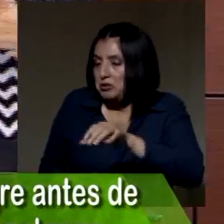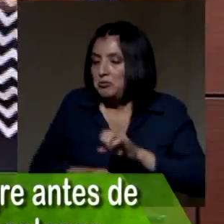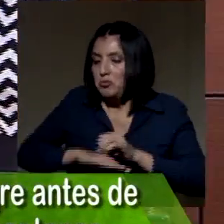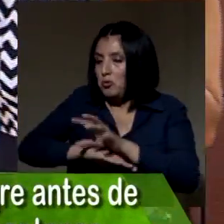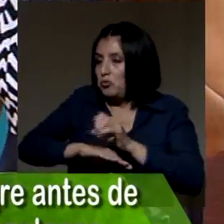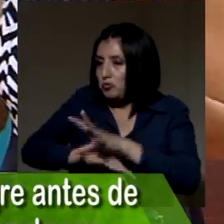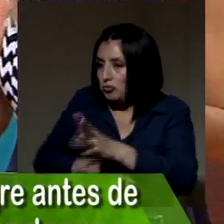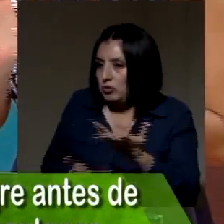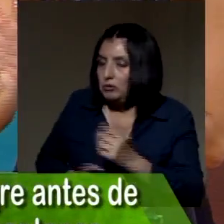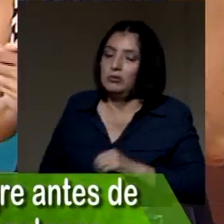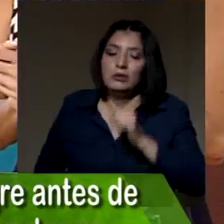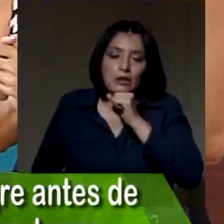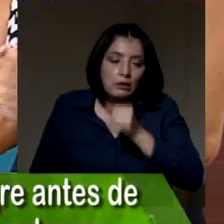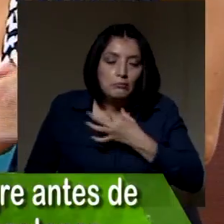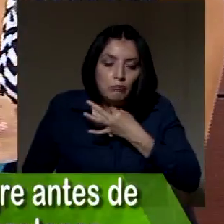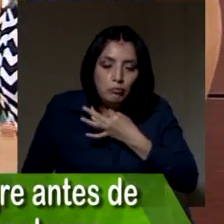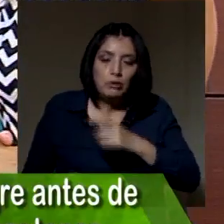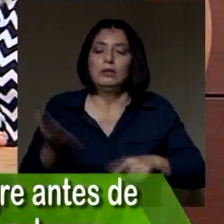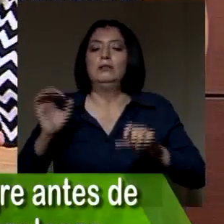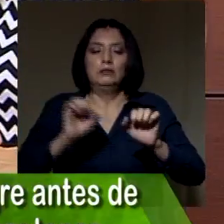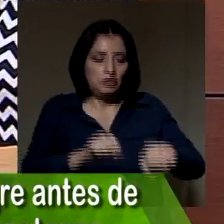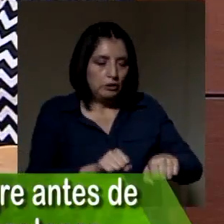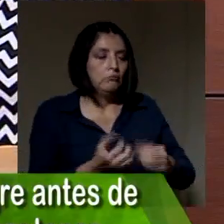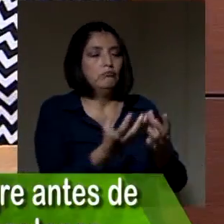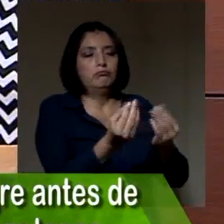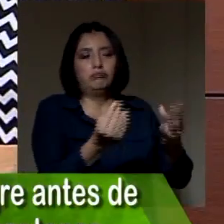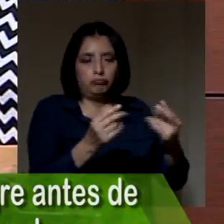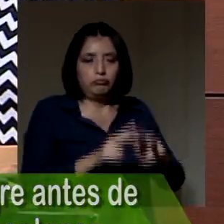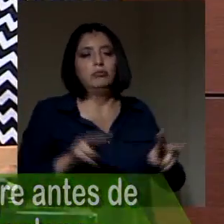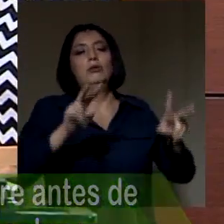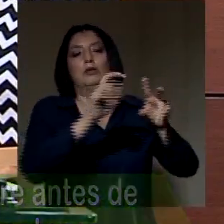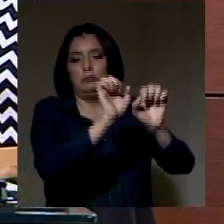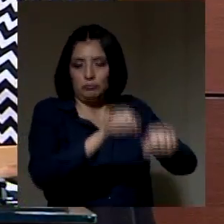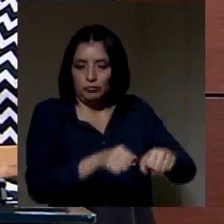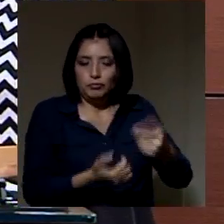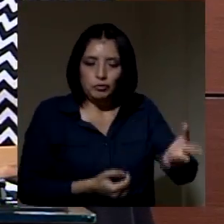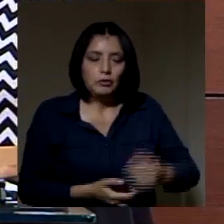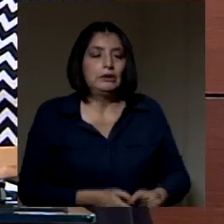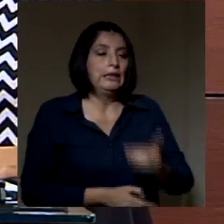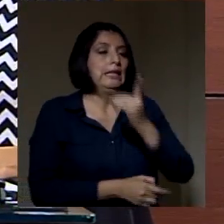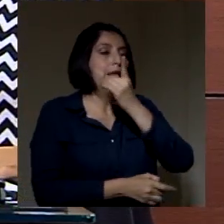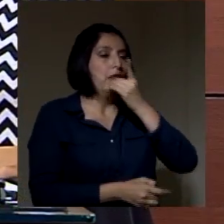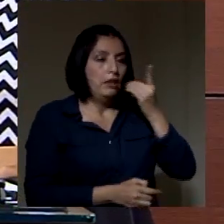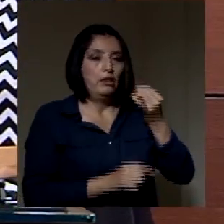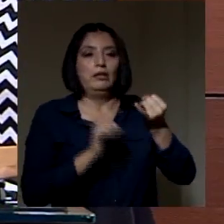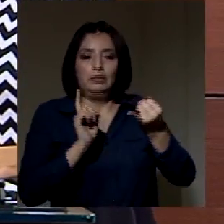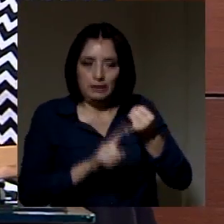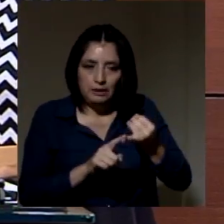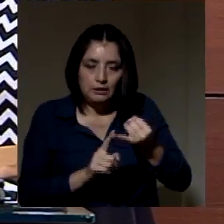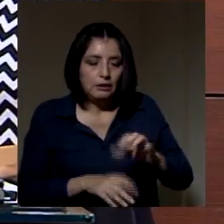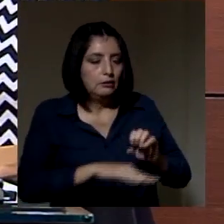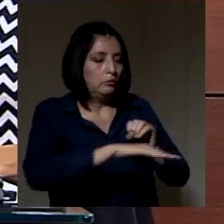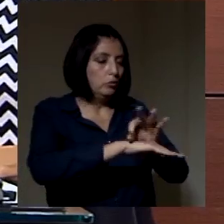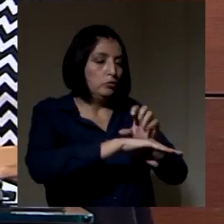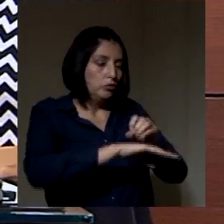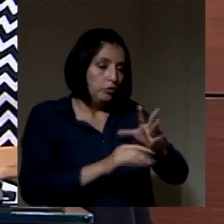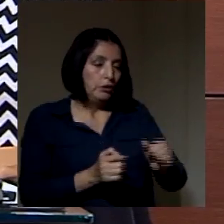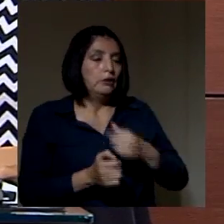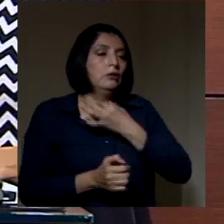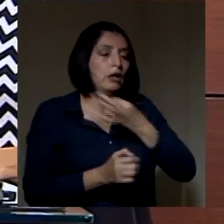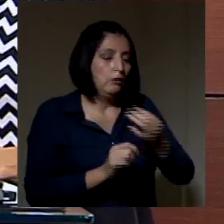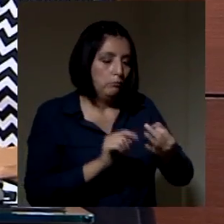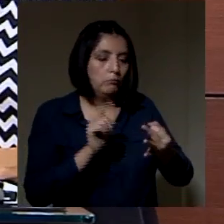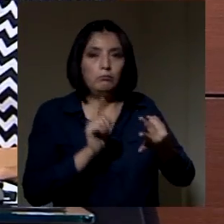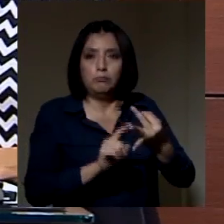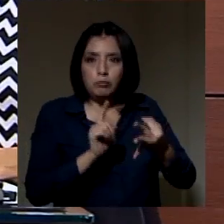abuela que nos puede ayudar con este tema. Tiene muchísimo valor la dieta, los consejistas de la abuela y los